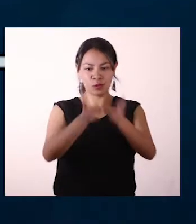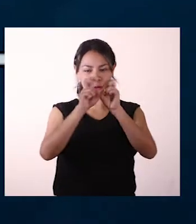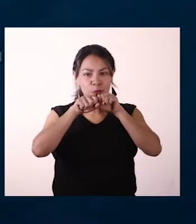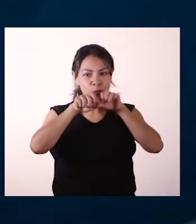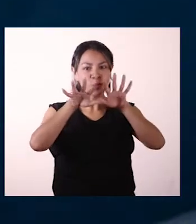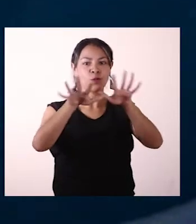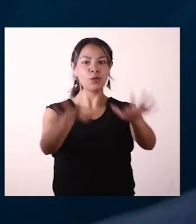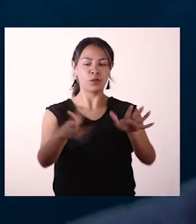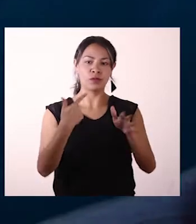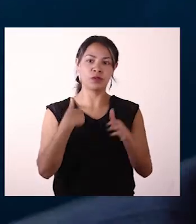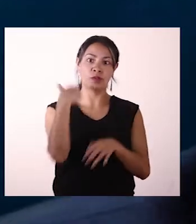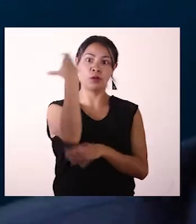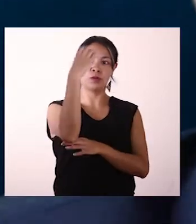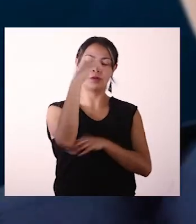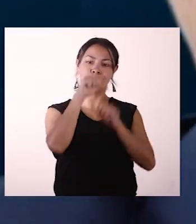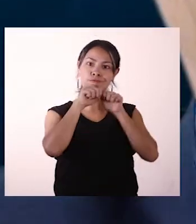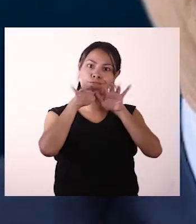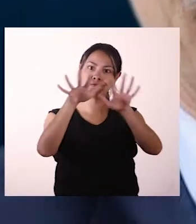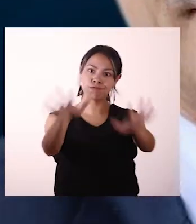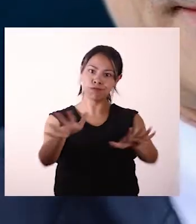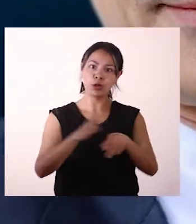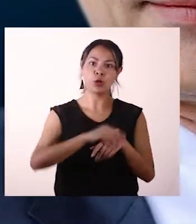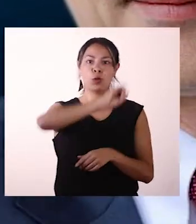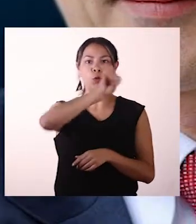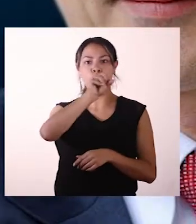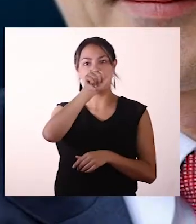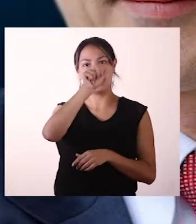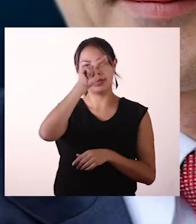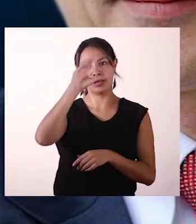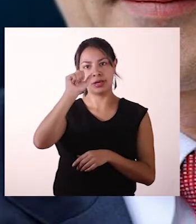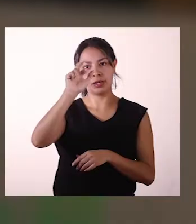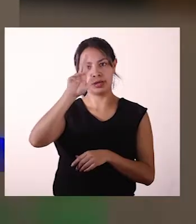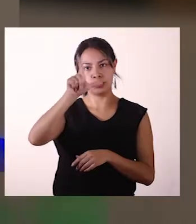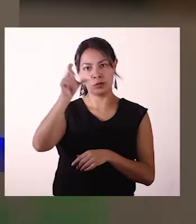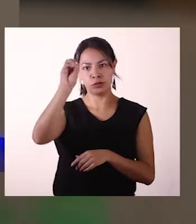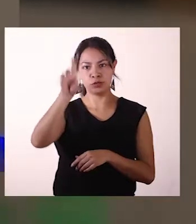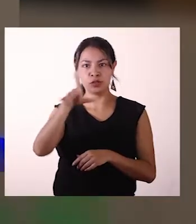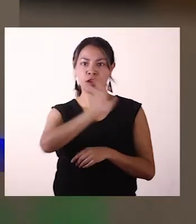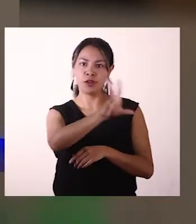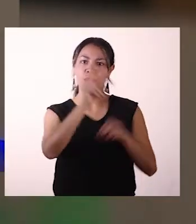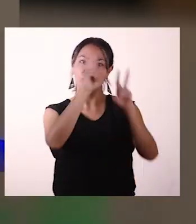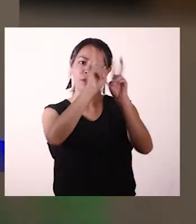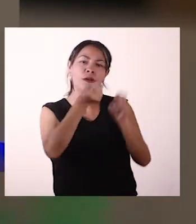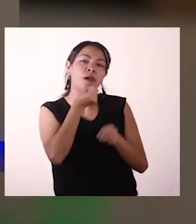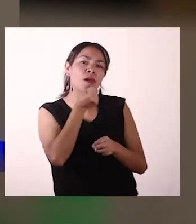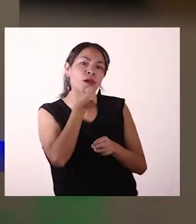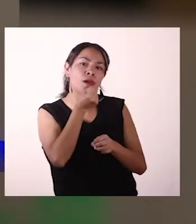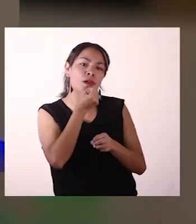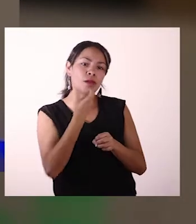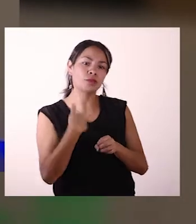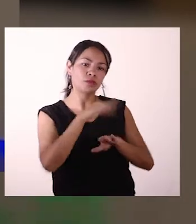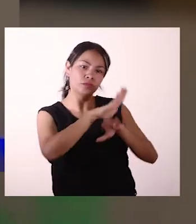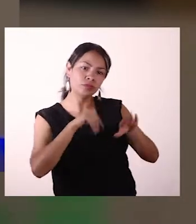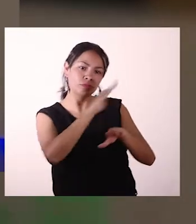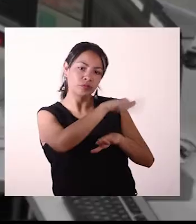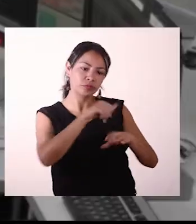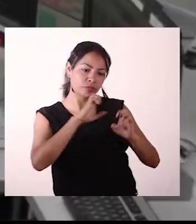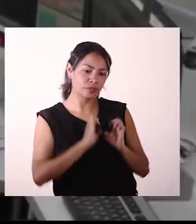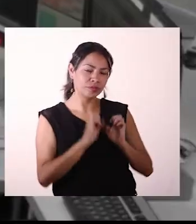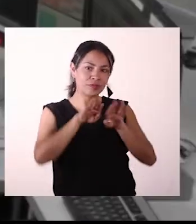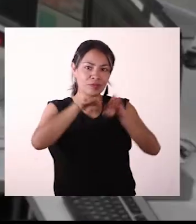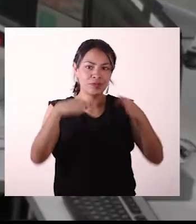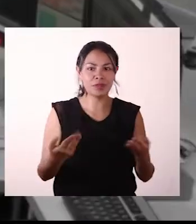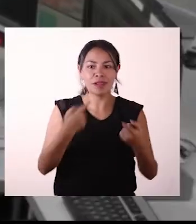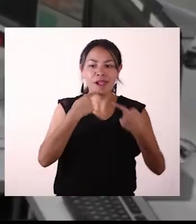nuevo gobierno adquiere eco en el país. Juan Carlos Iragorri, director de Voces RCN, invitó al gobernador de Nariño a ser parte de la mesa de